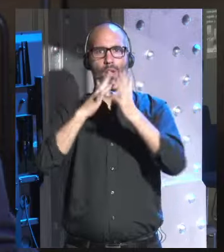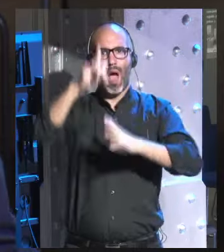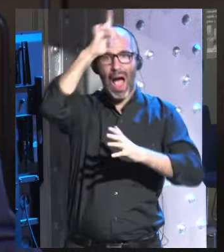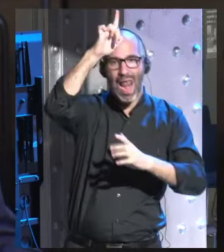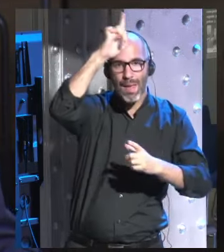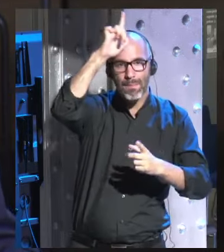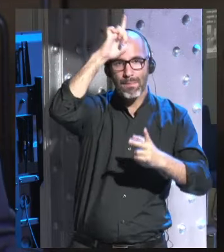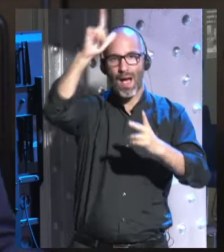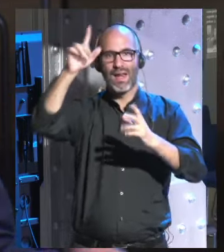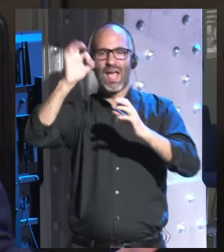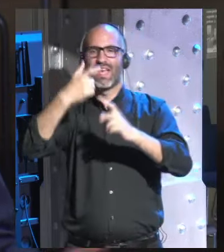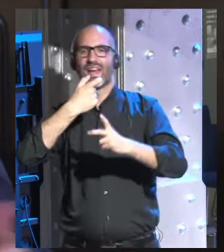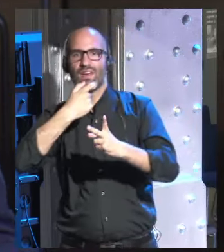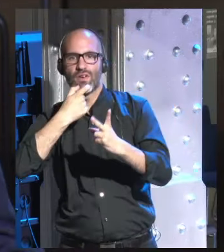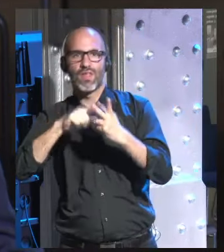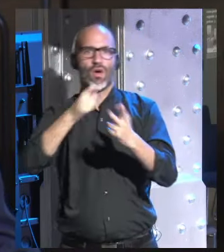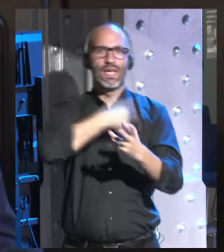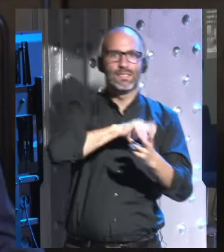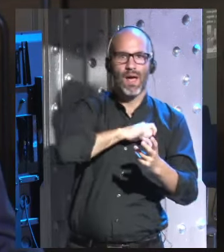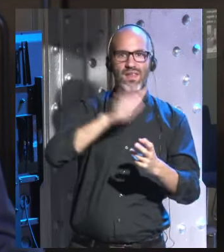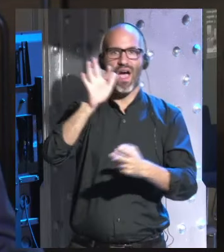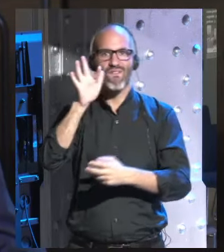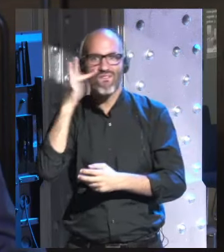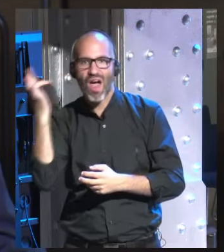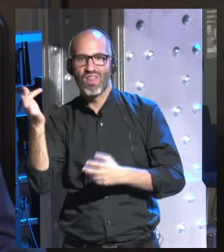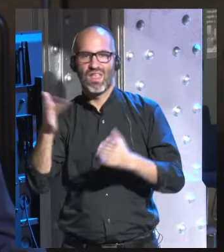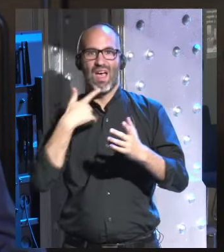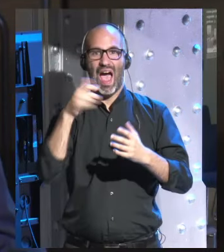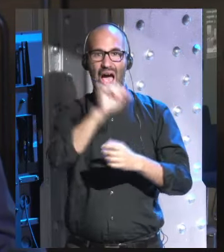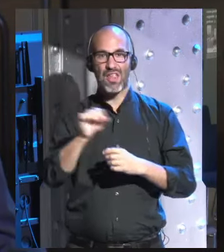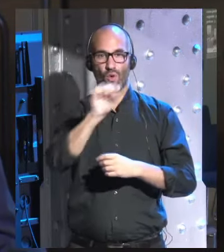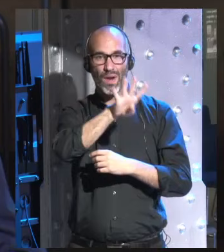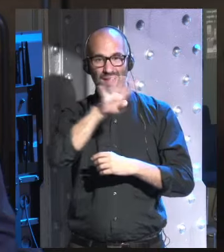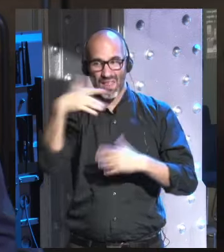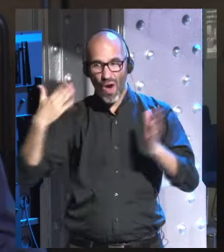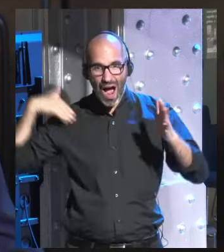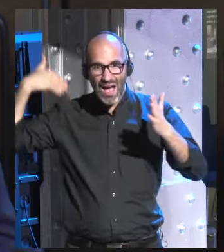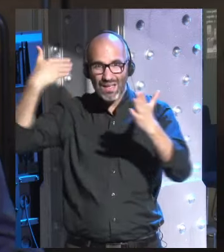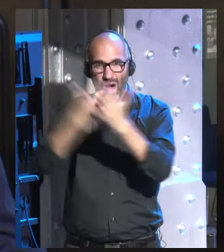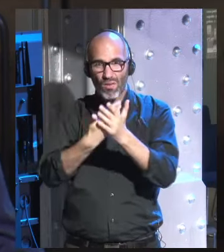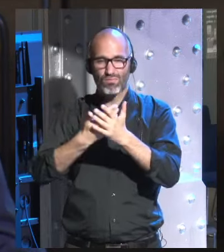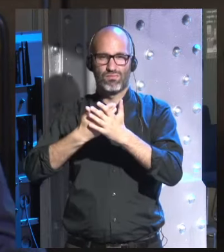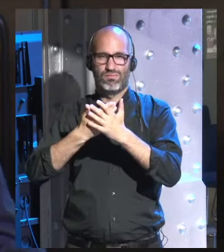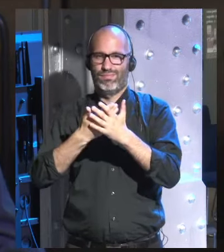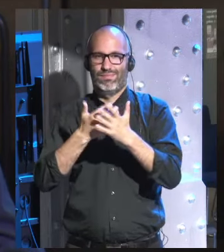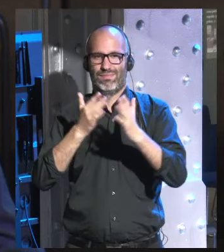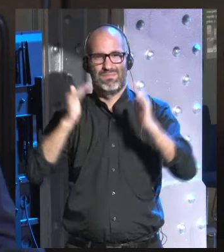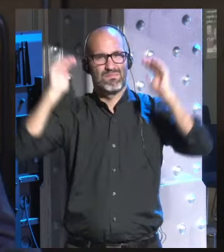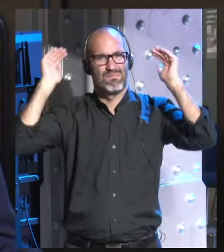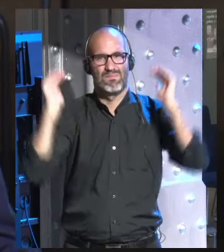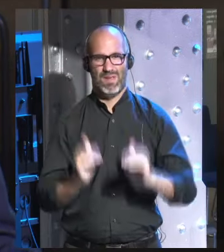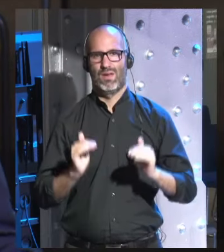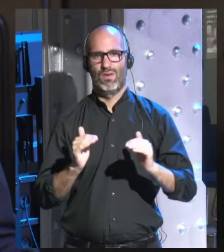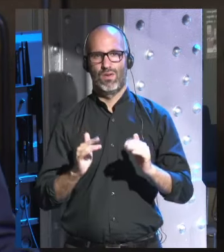Alemania y Reino Unido entre España Francia desde el año 45 no hemos